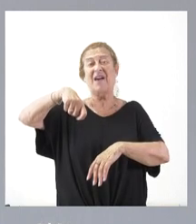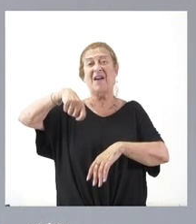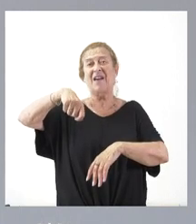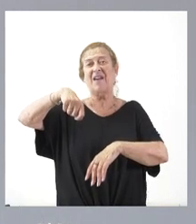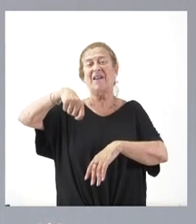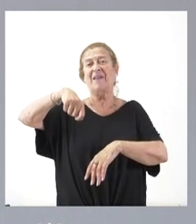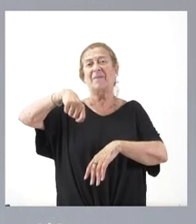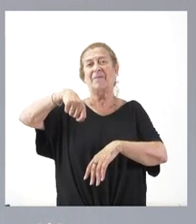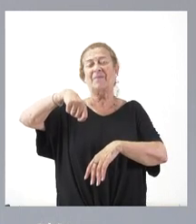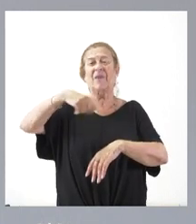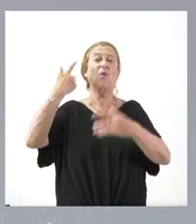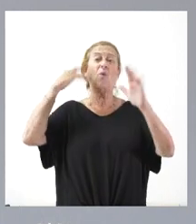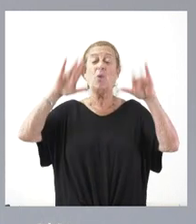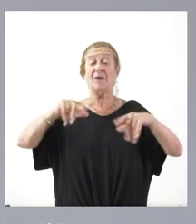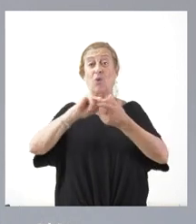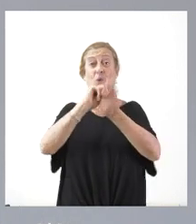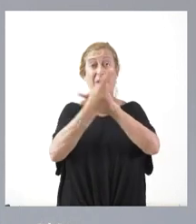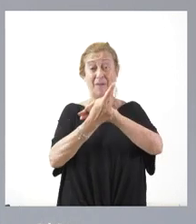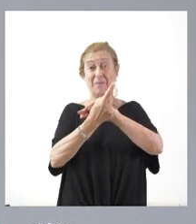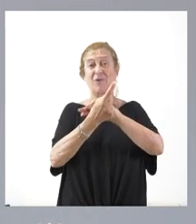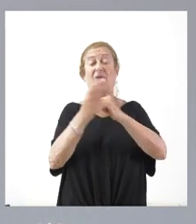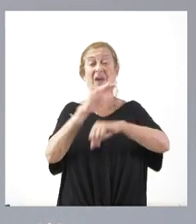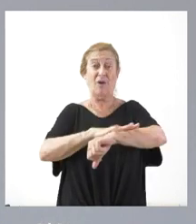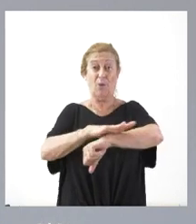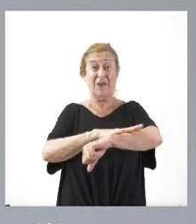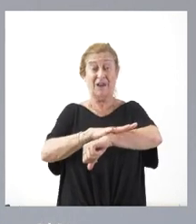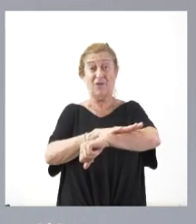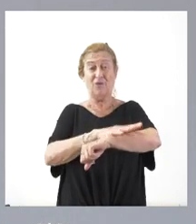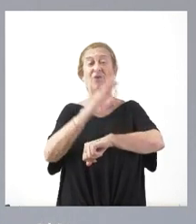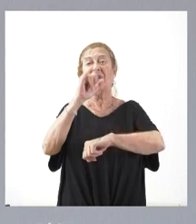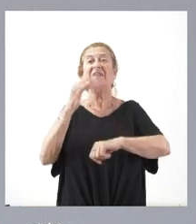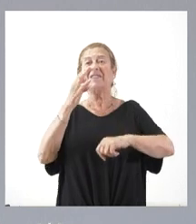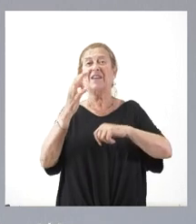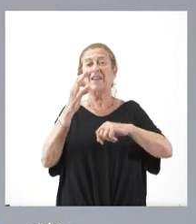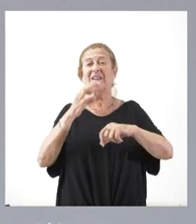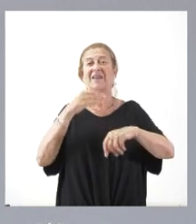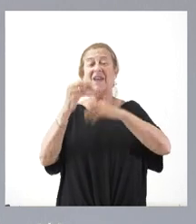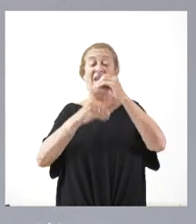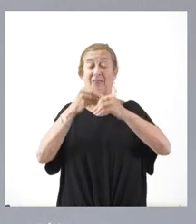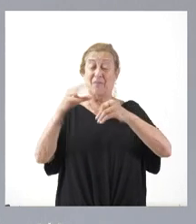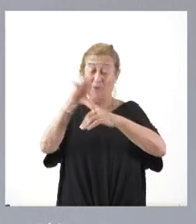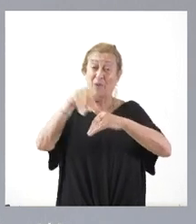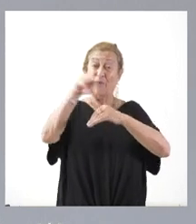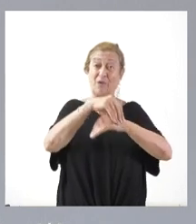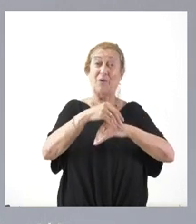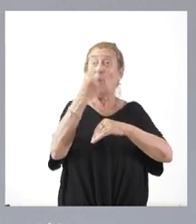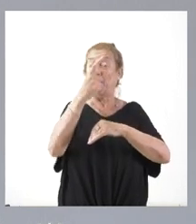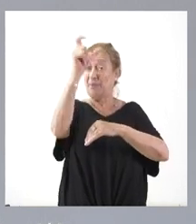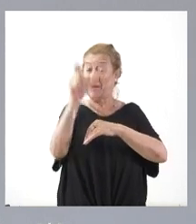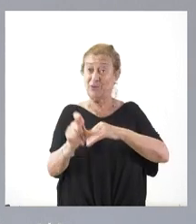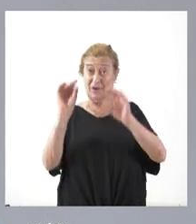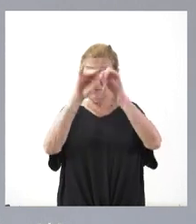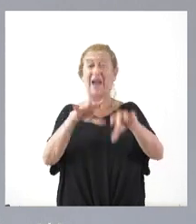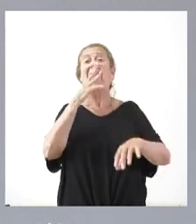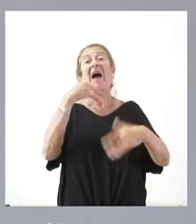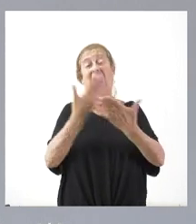en el último cambio de gobierno y que se acumuló sus funciones a una única persona, sí que se nombra